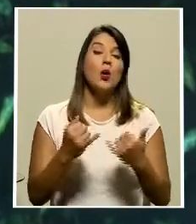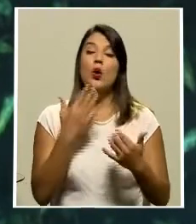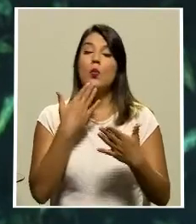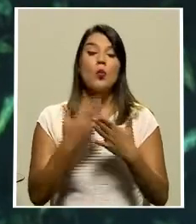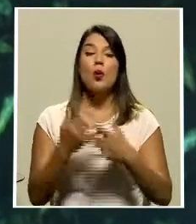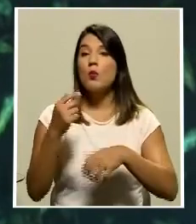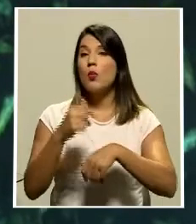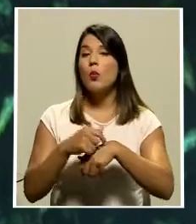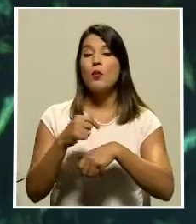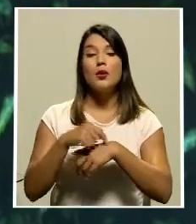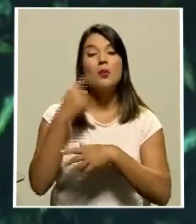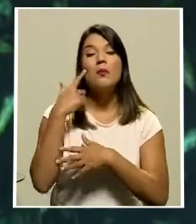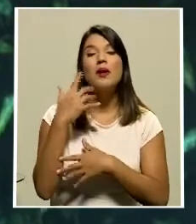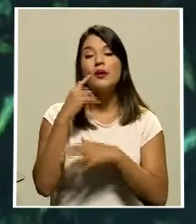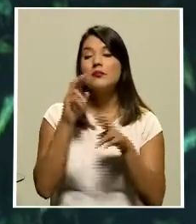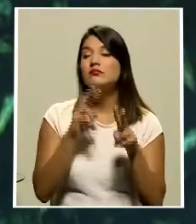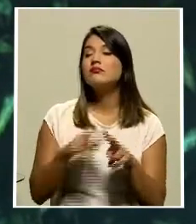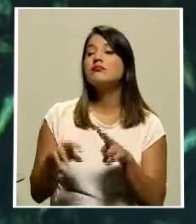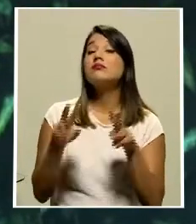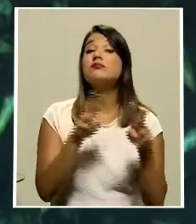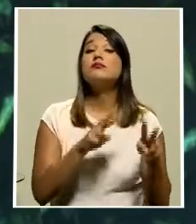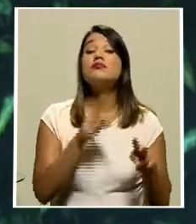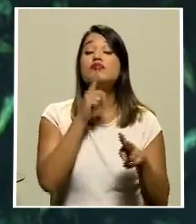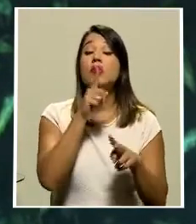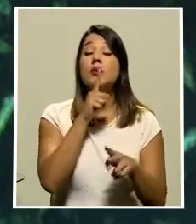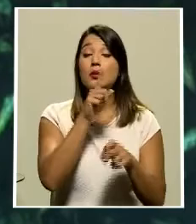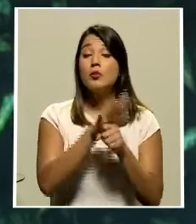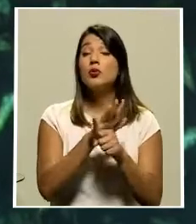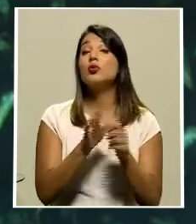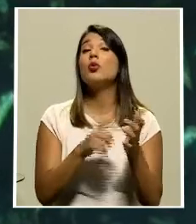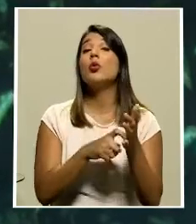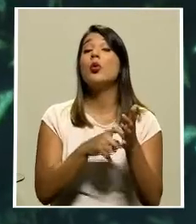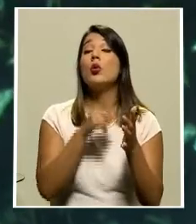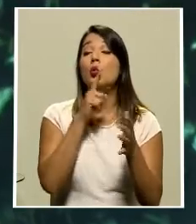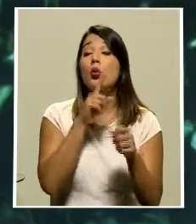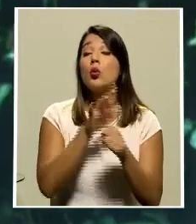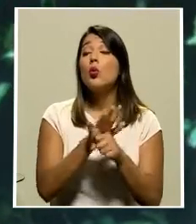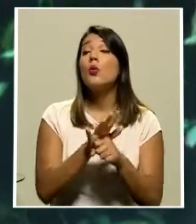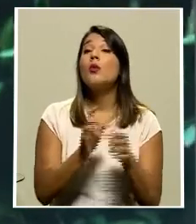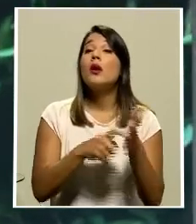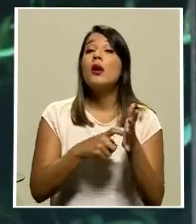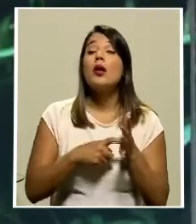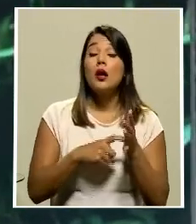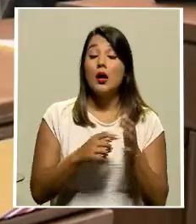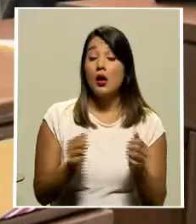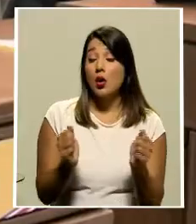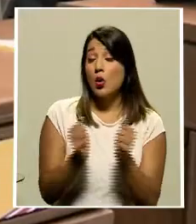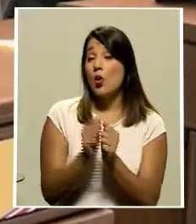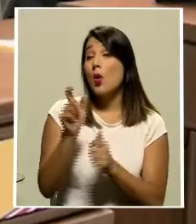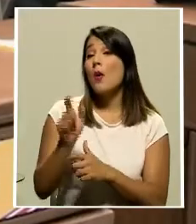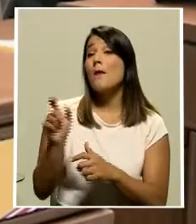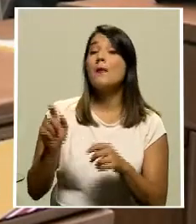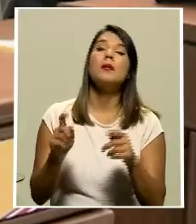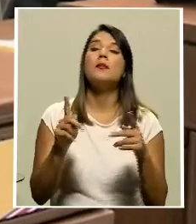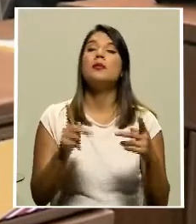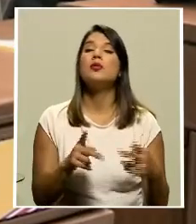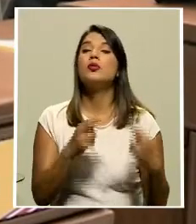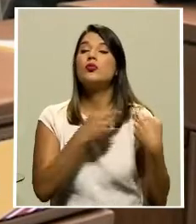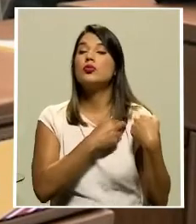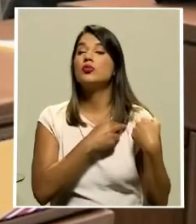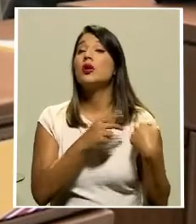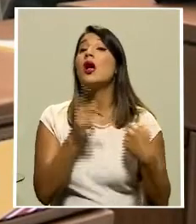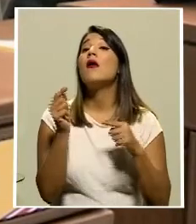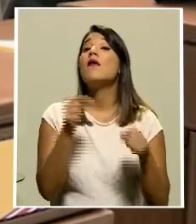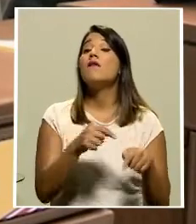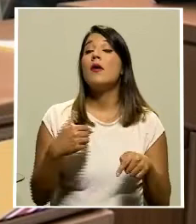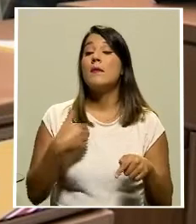revisar que efectivamente ese proyecto cumpla con las expectativas de los sectores que lo avalaron en su momento En la negociación estuvo presente la